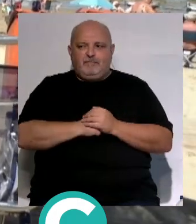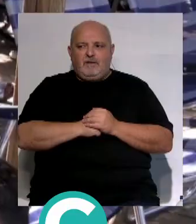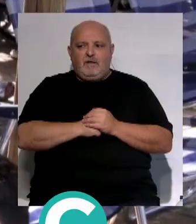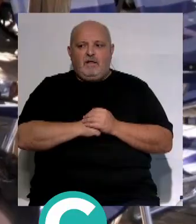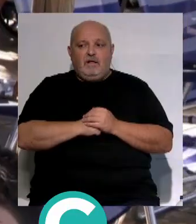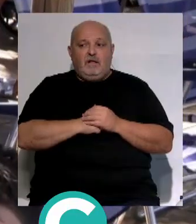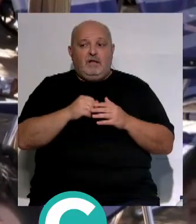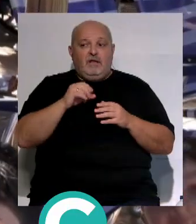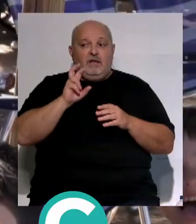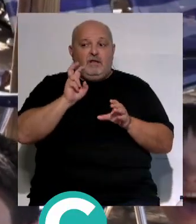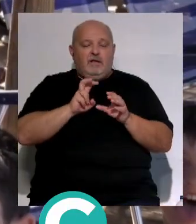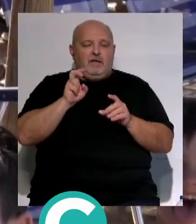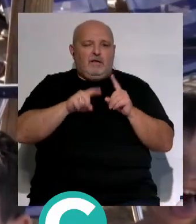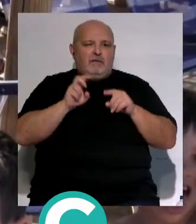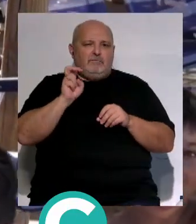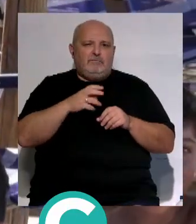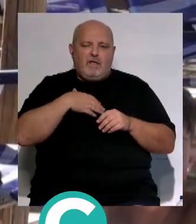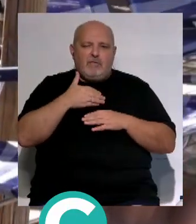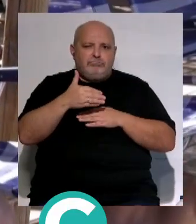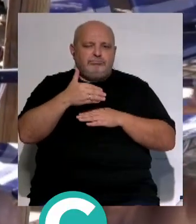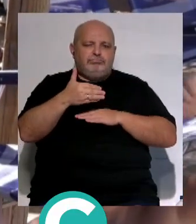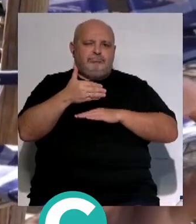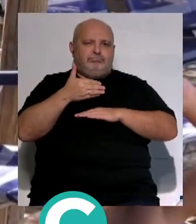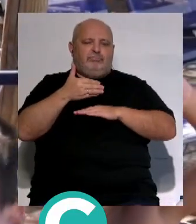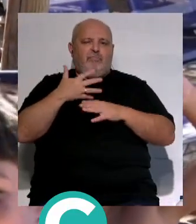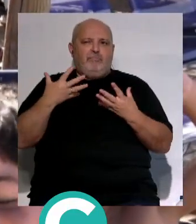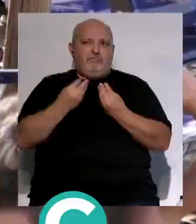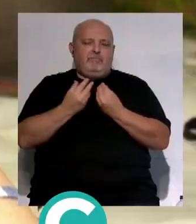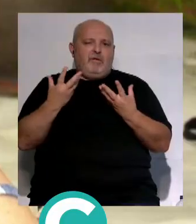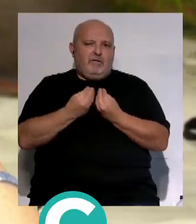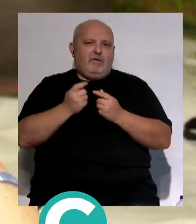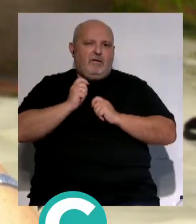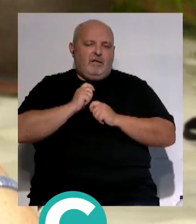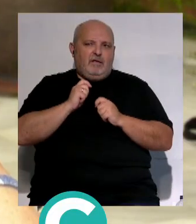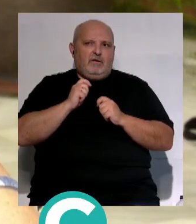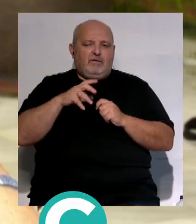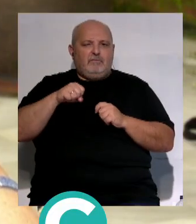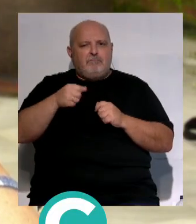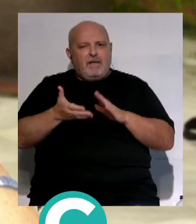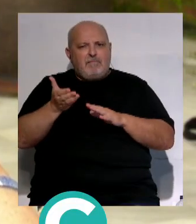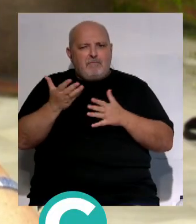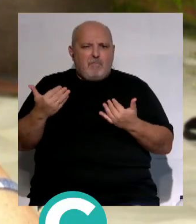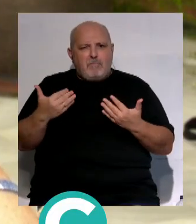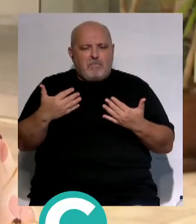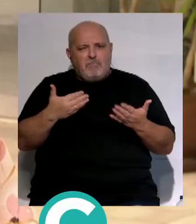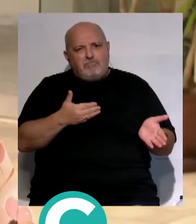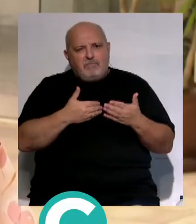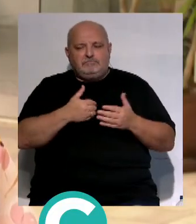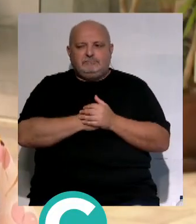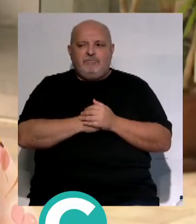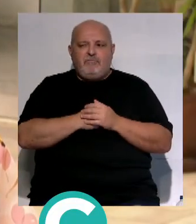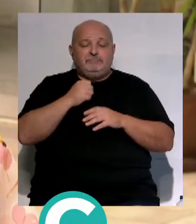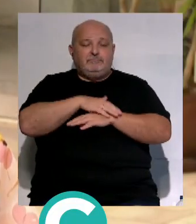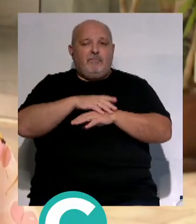Llego hasta la orilla y no podía porque no podía. Y un acompañante me cogió, venga, vamos, vamos, vamos, vamos. La protección